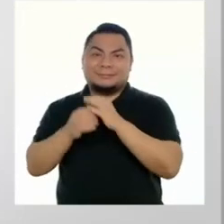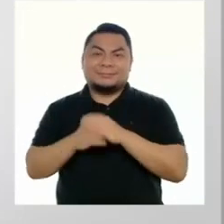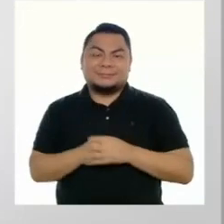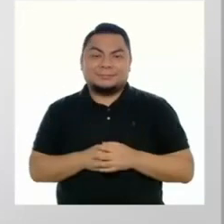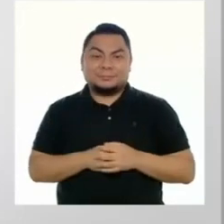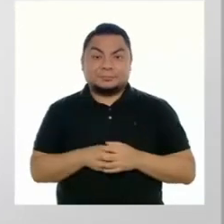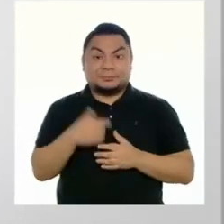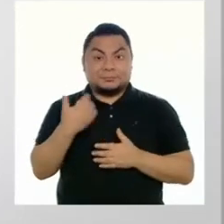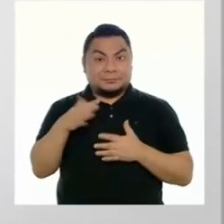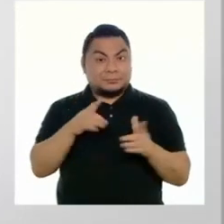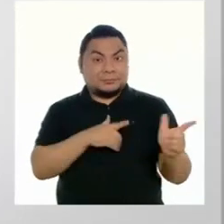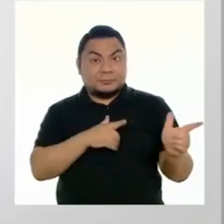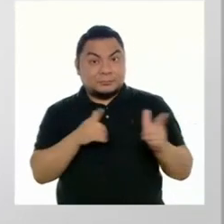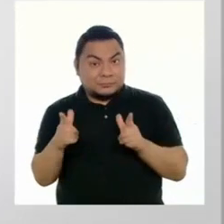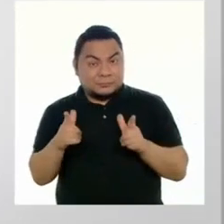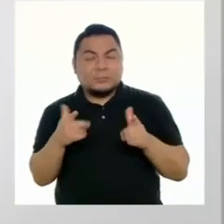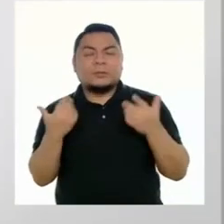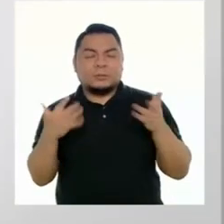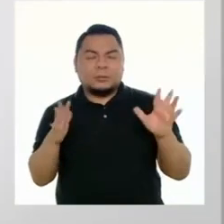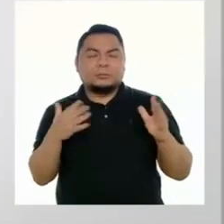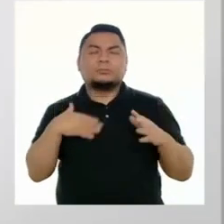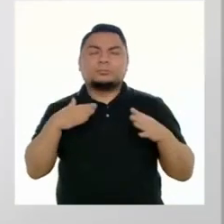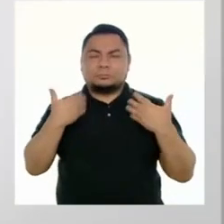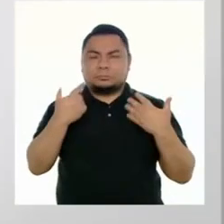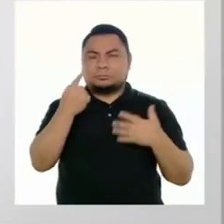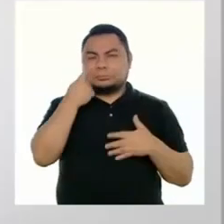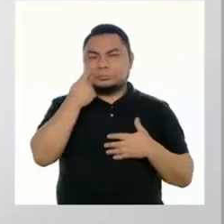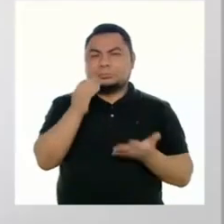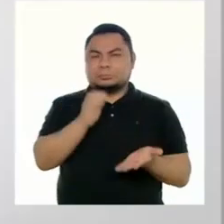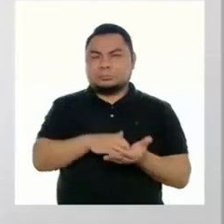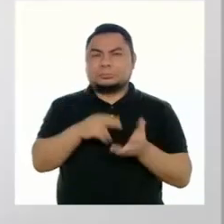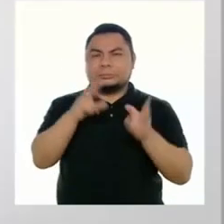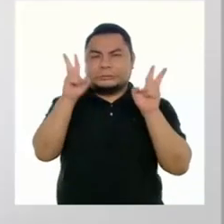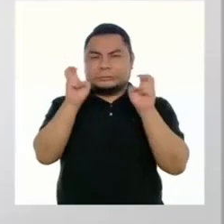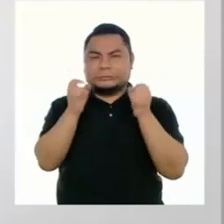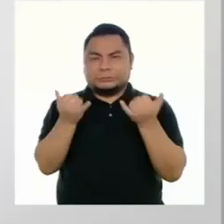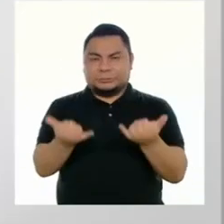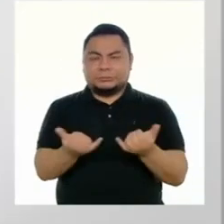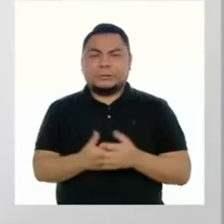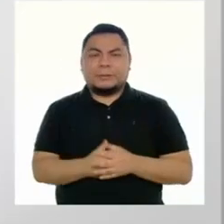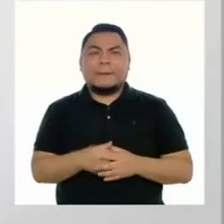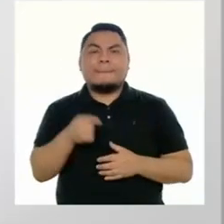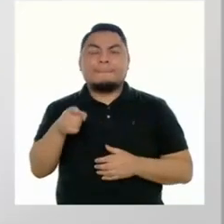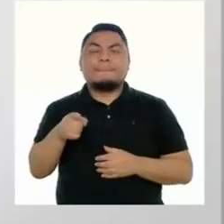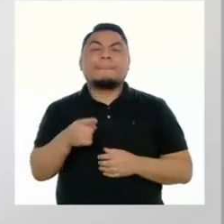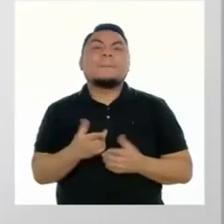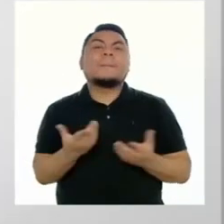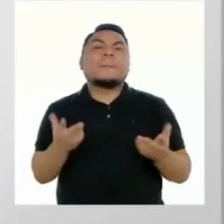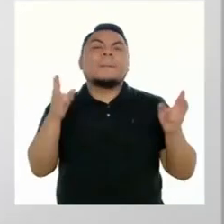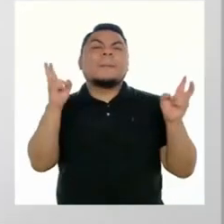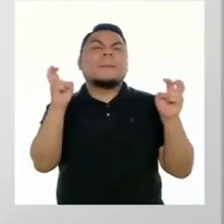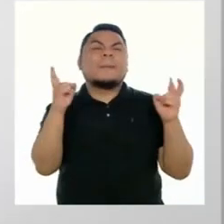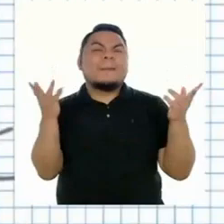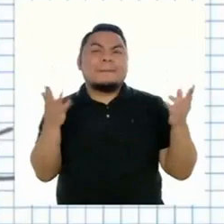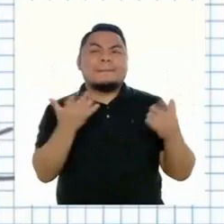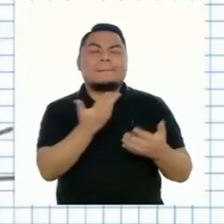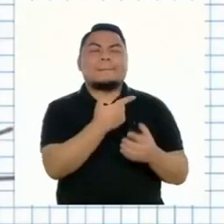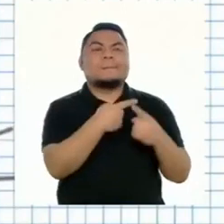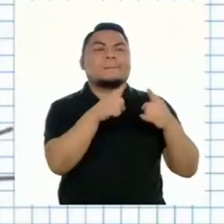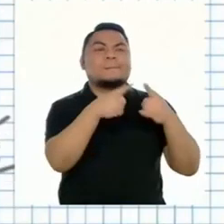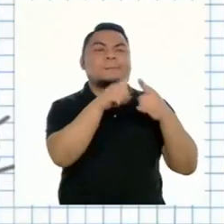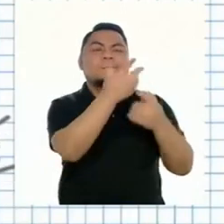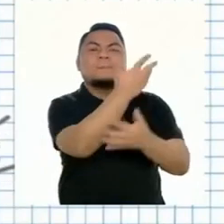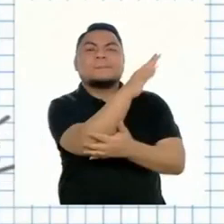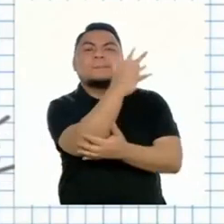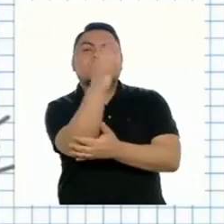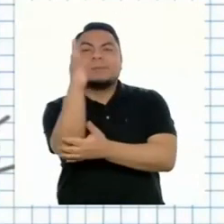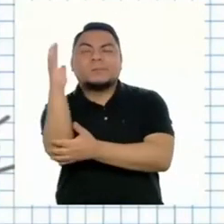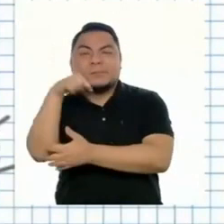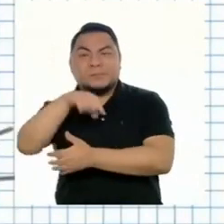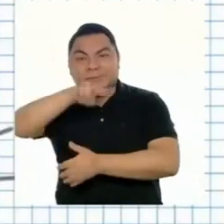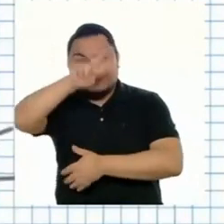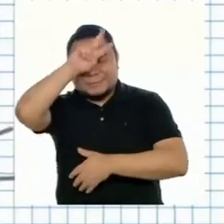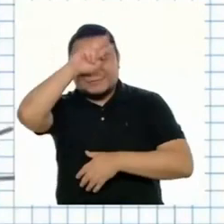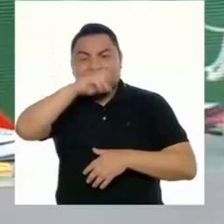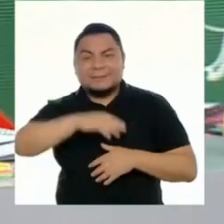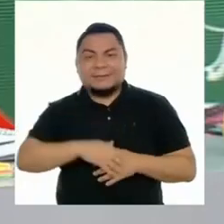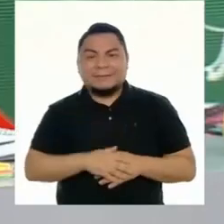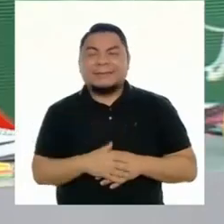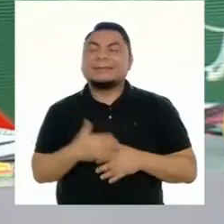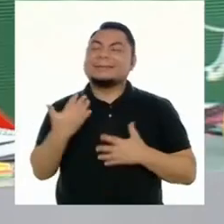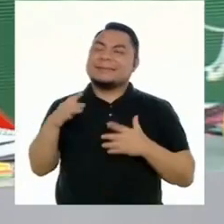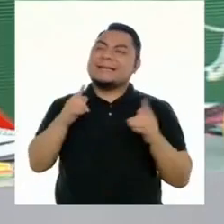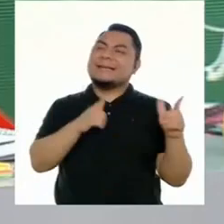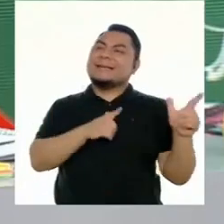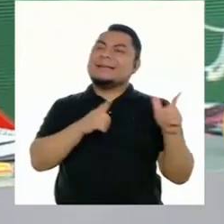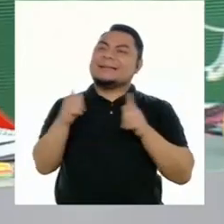esto listo, podemos empezar a conocer más sobre nuestro tema de hoy, la biodiversidad en el Perú. Estamos listos,